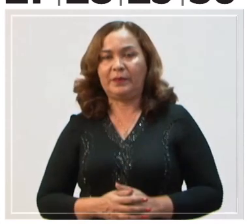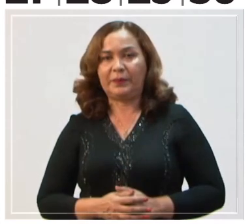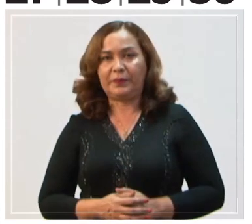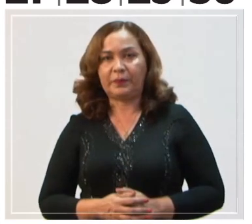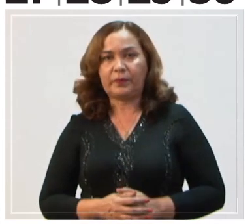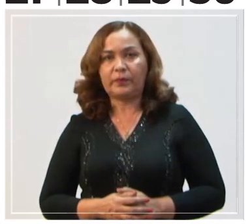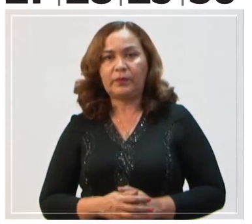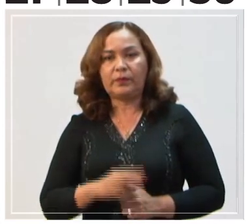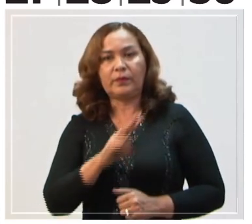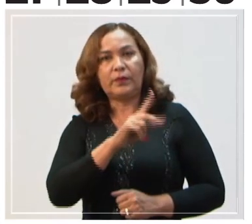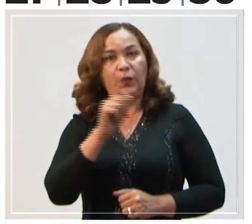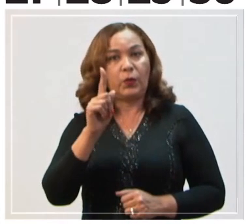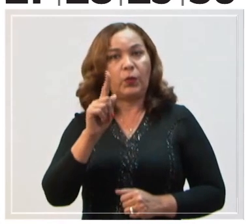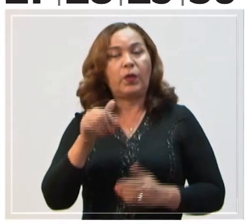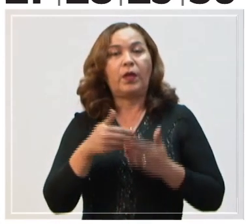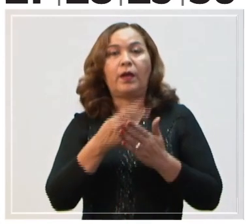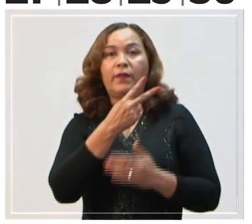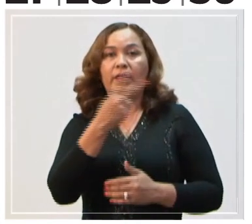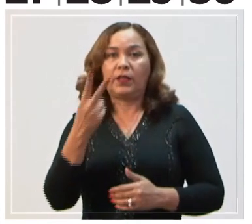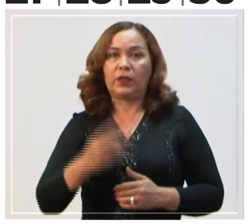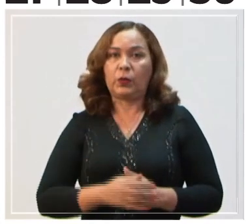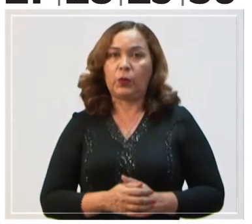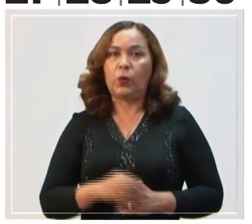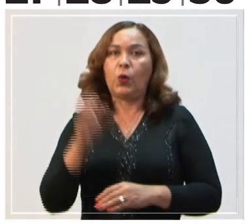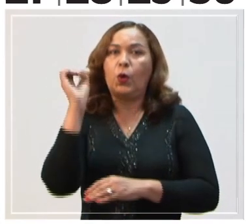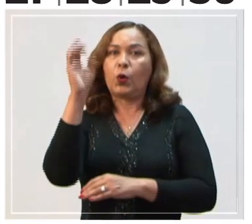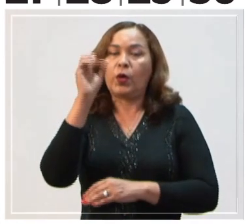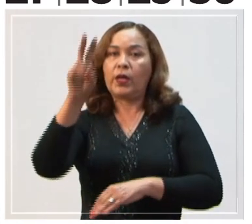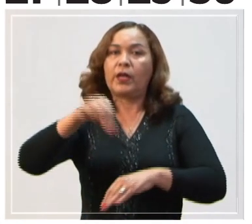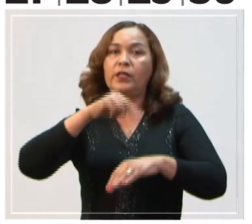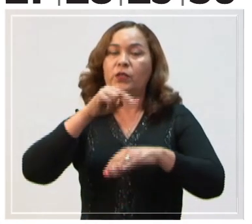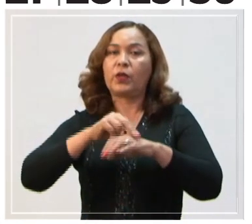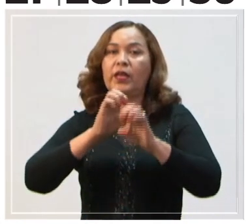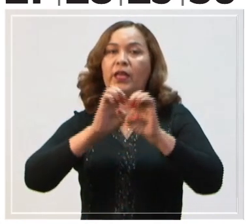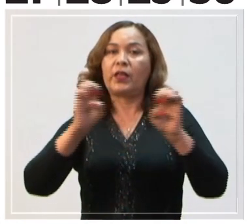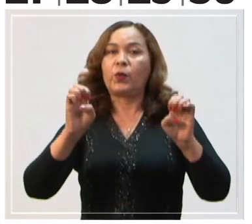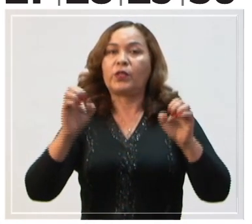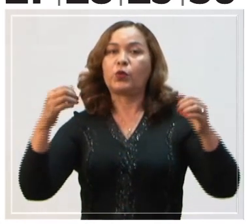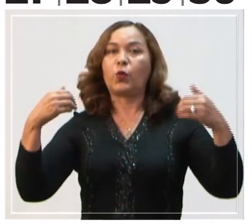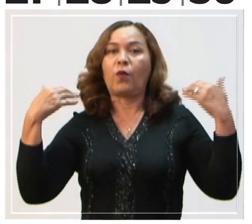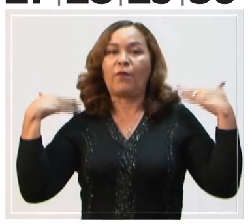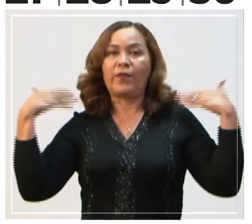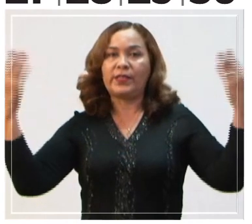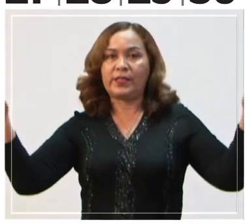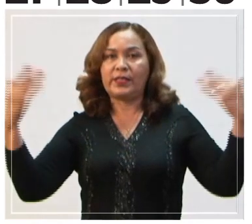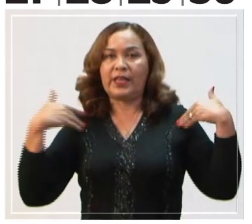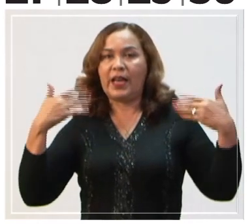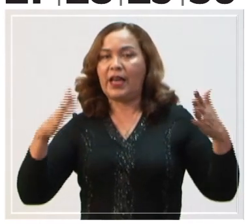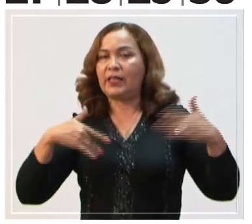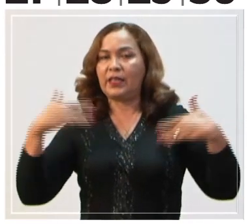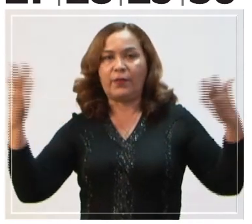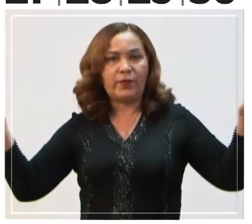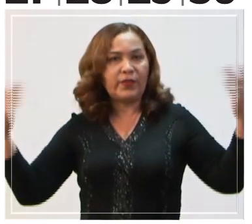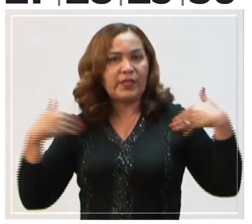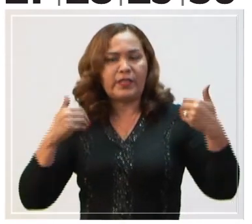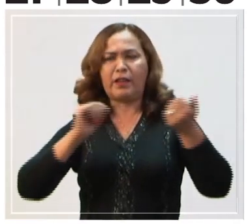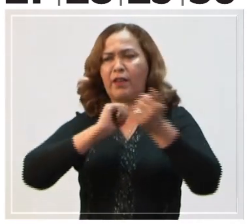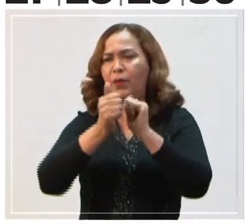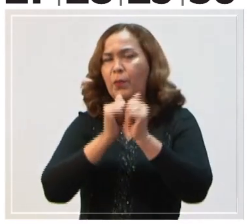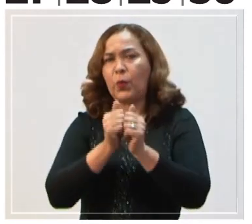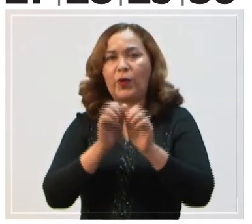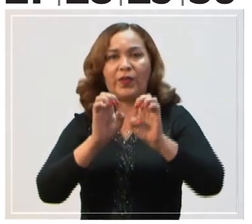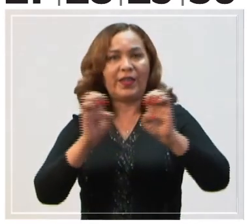Día 21 y 22. Congreso Nacional de Educación Física, Actividad Física, Deporte